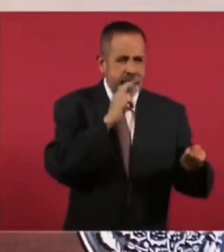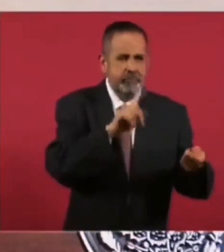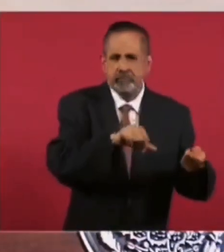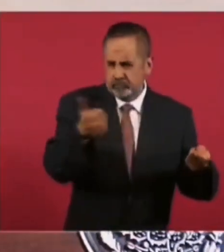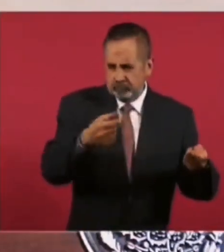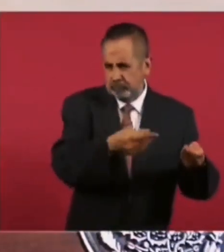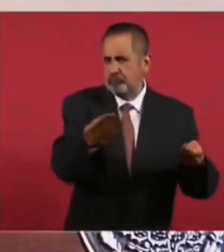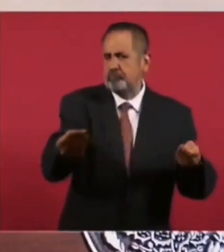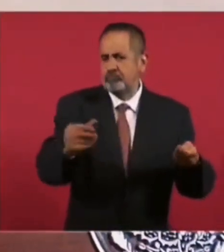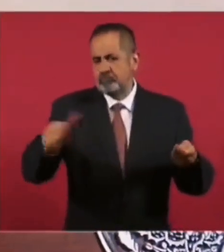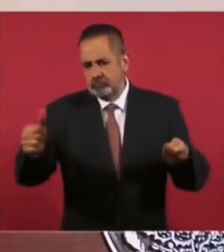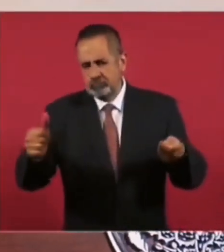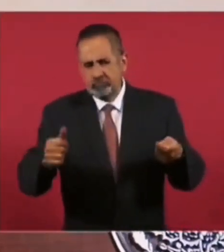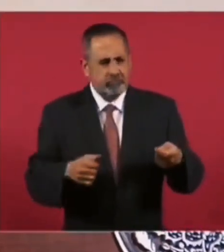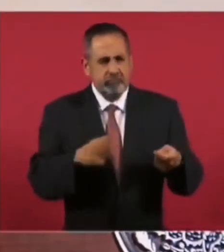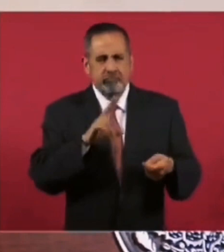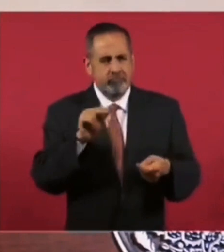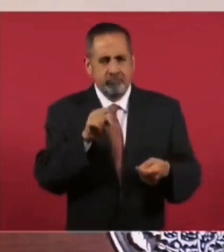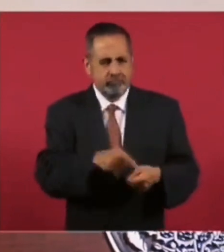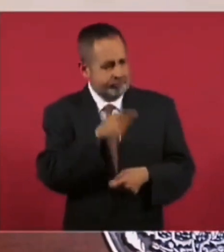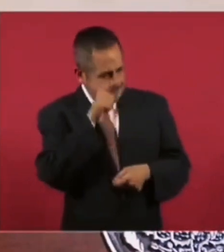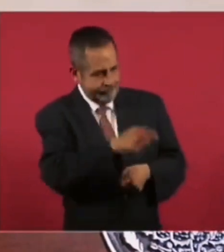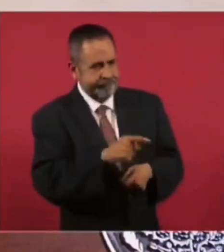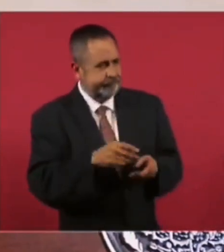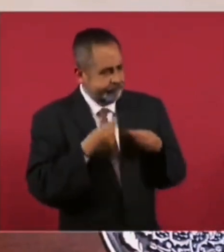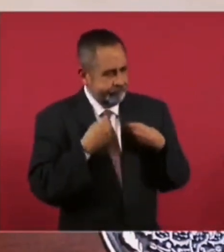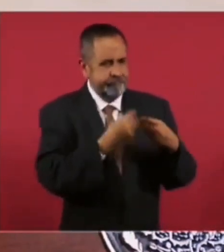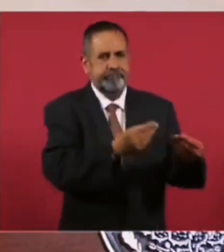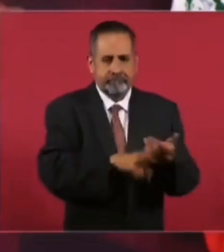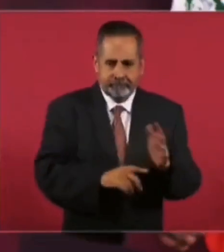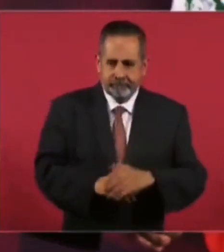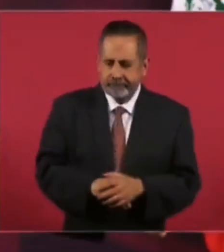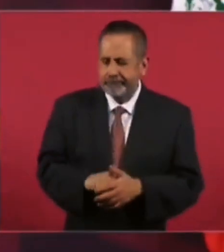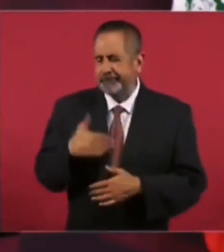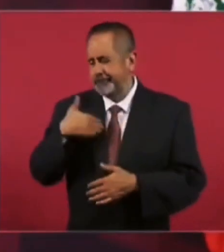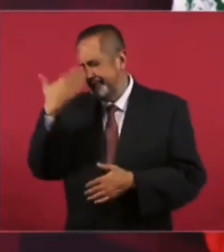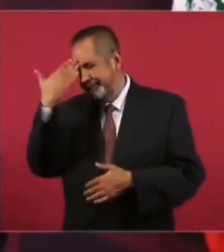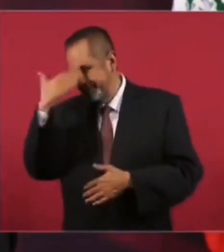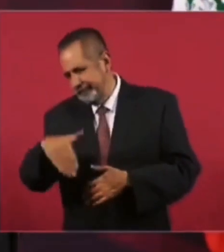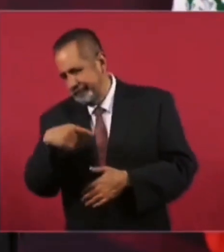ministro? No, pues ya sabían.